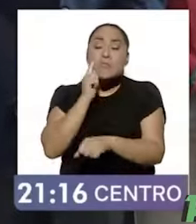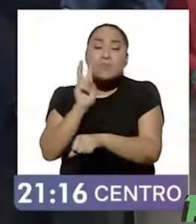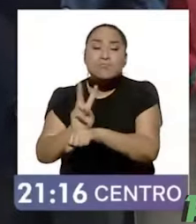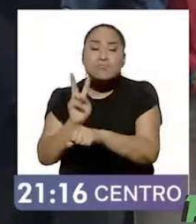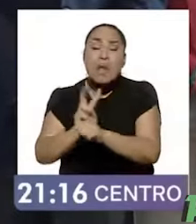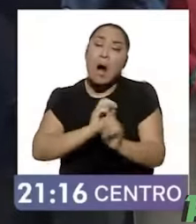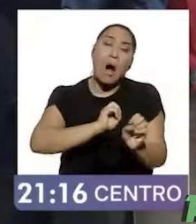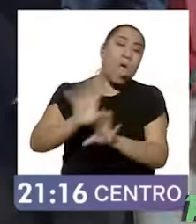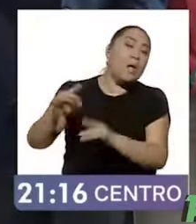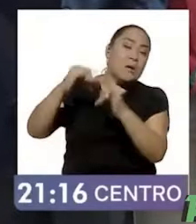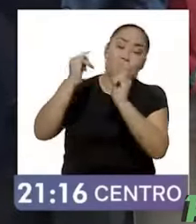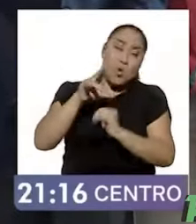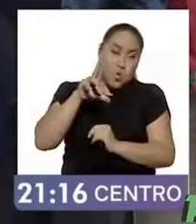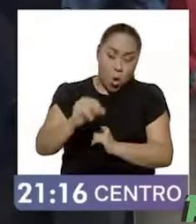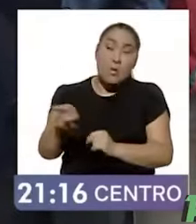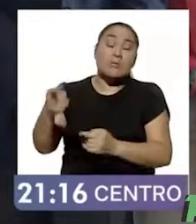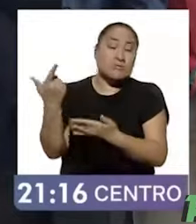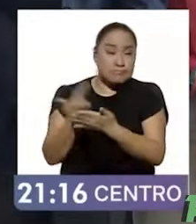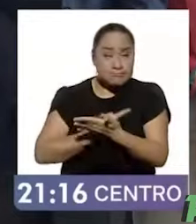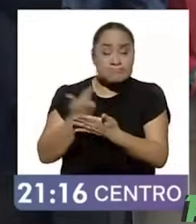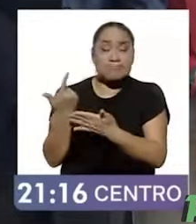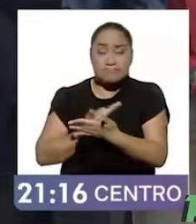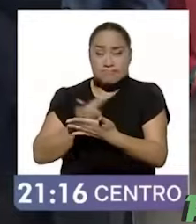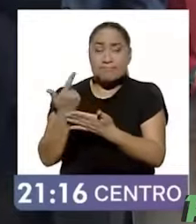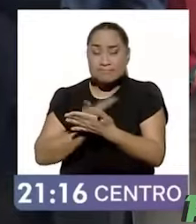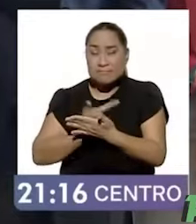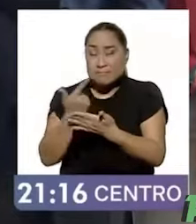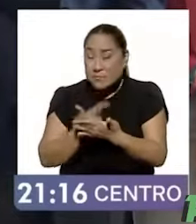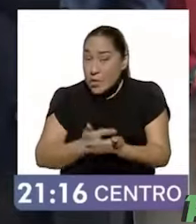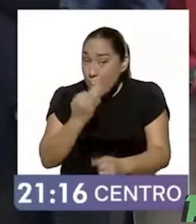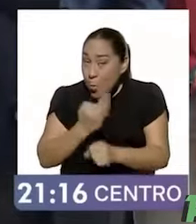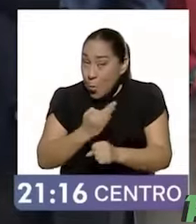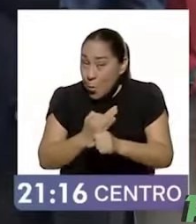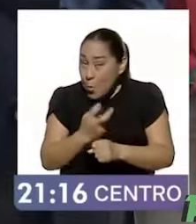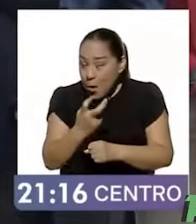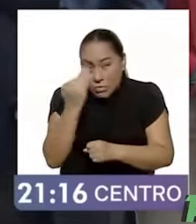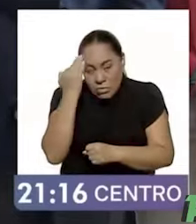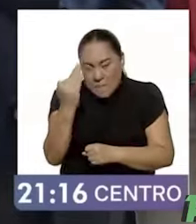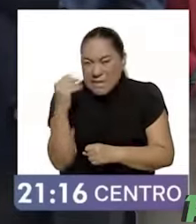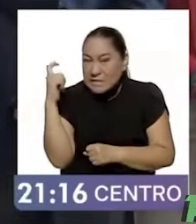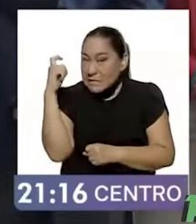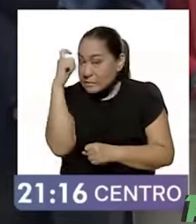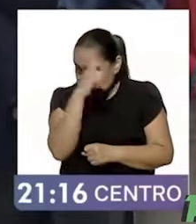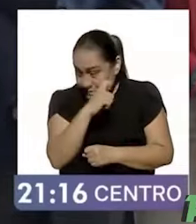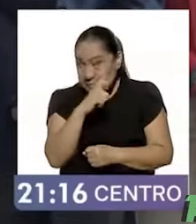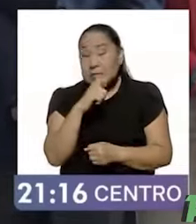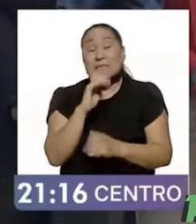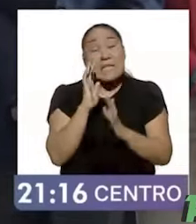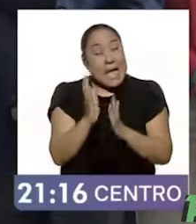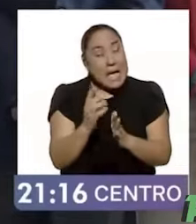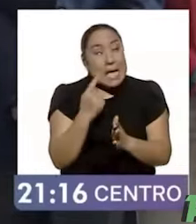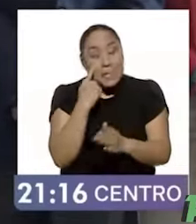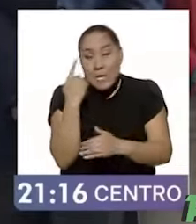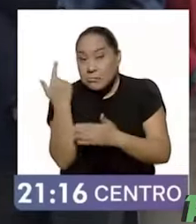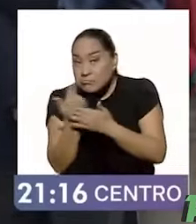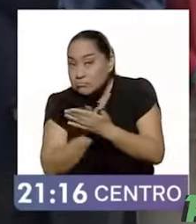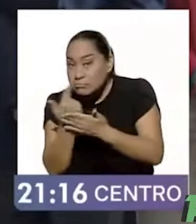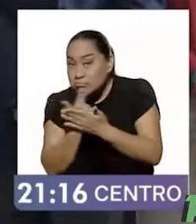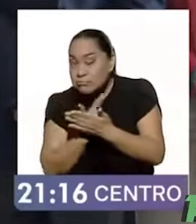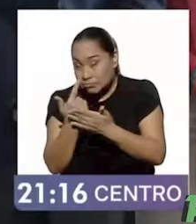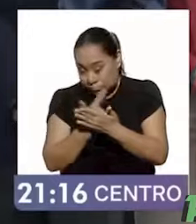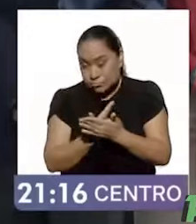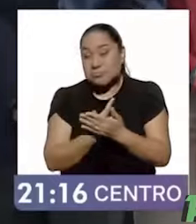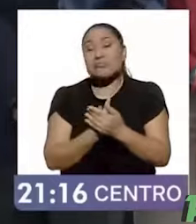se siga contando, porque se vienen las horas más difíciles, más complicadas también de la jornada electoral,